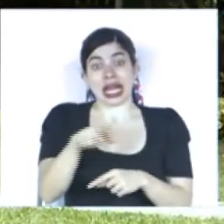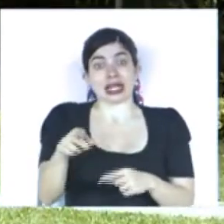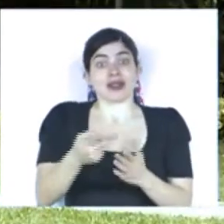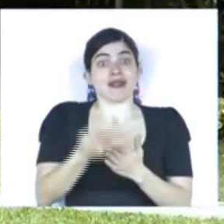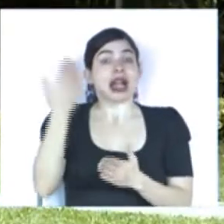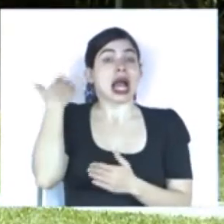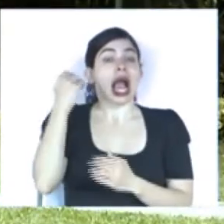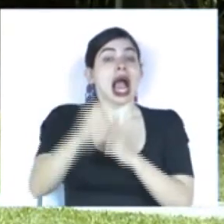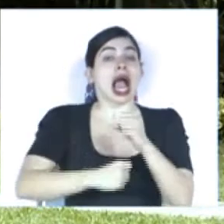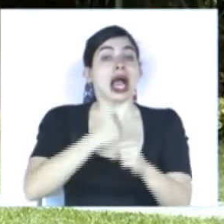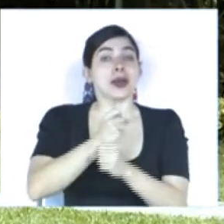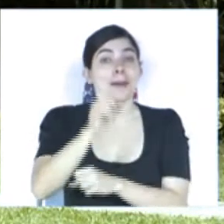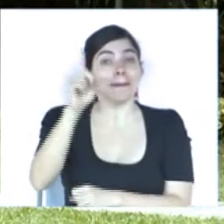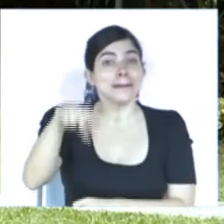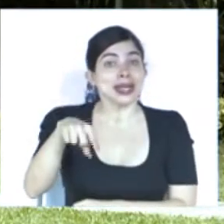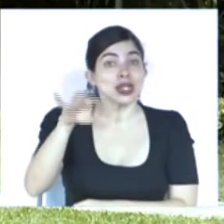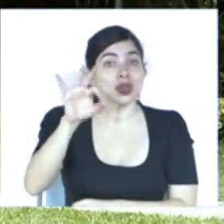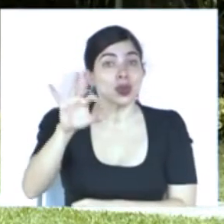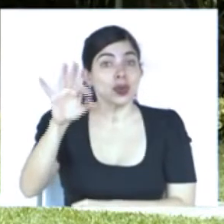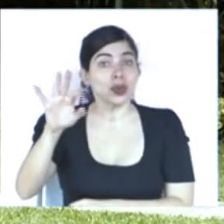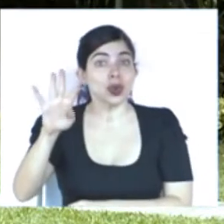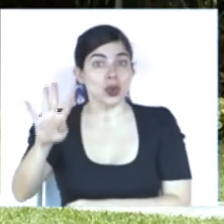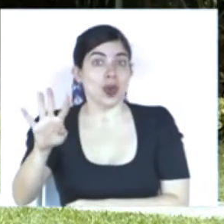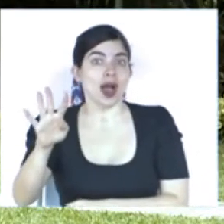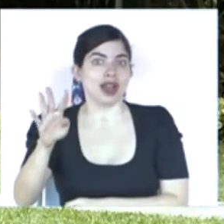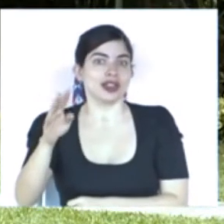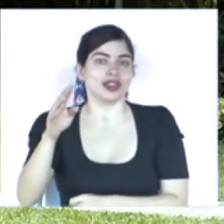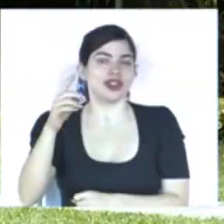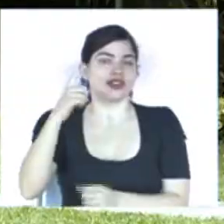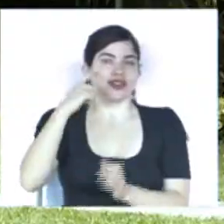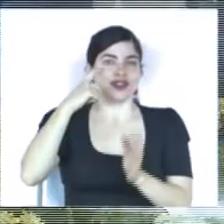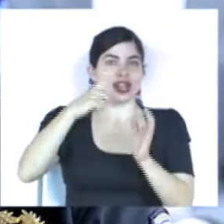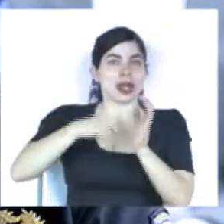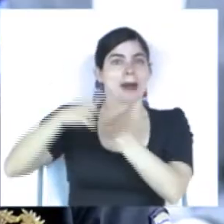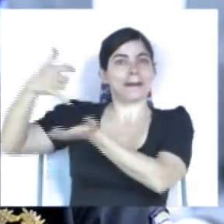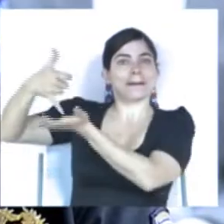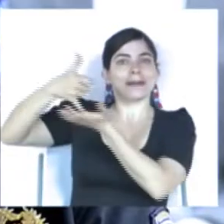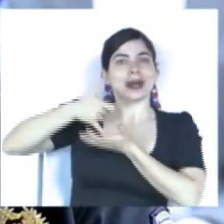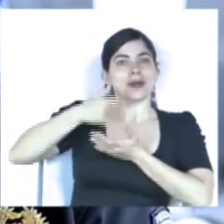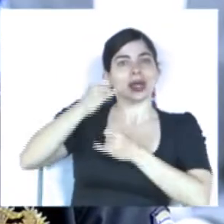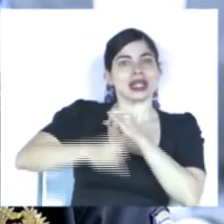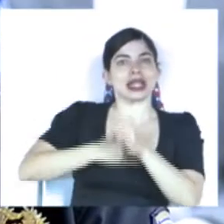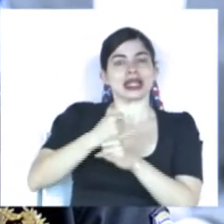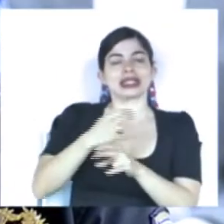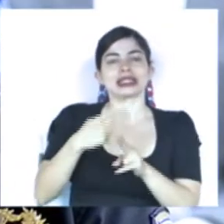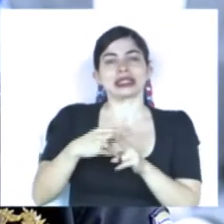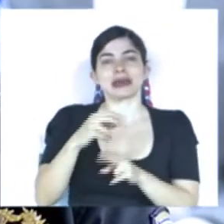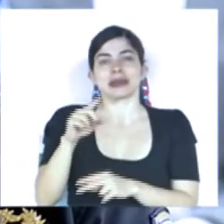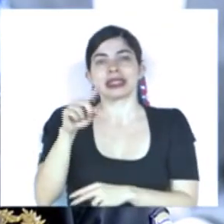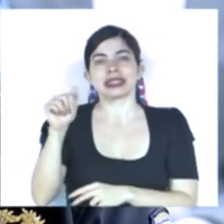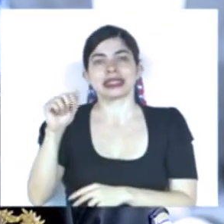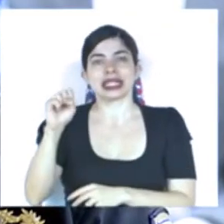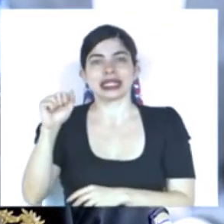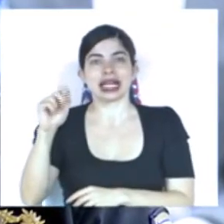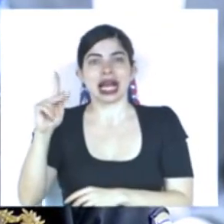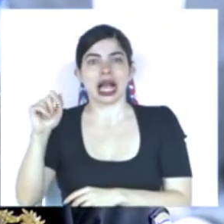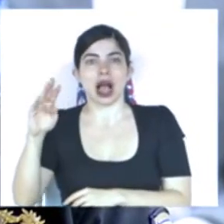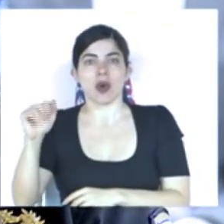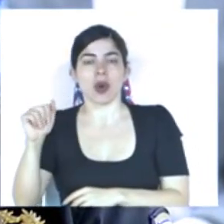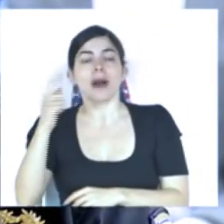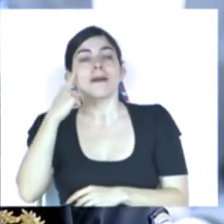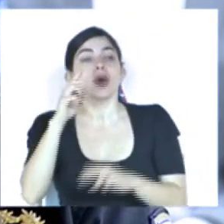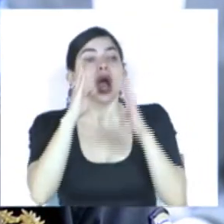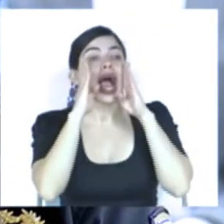en el año 1994 el reconocimiento mediante el Premio Internacional Sasacagua a la gestión de riesgo de desastres